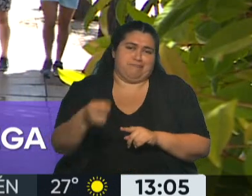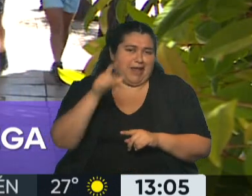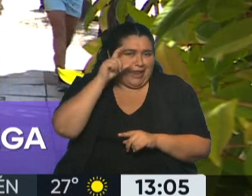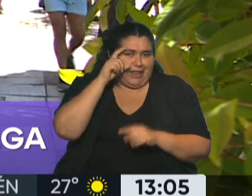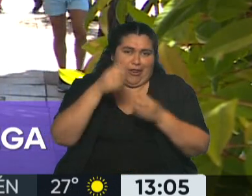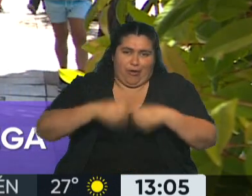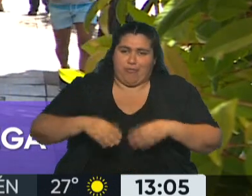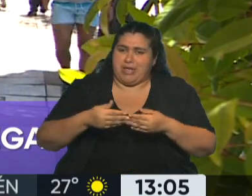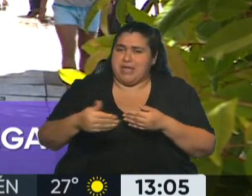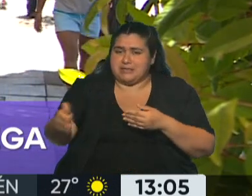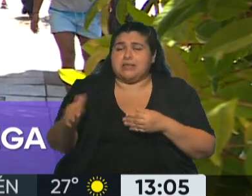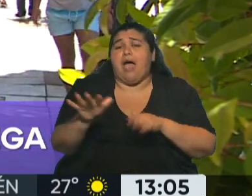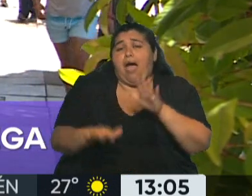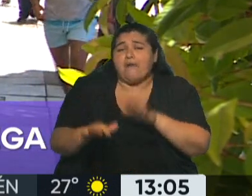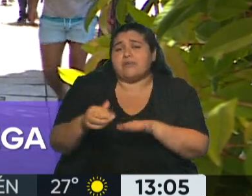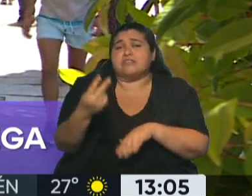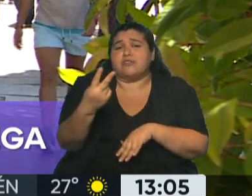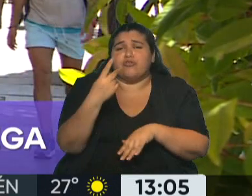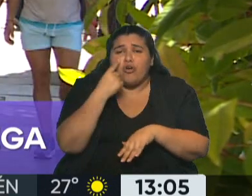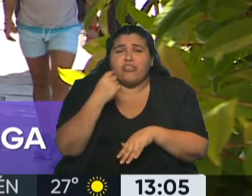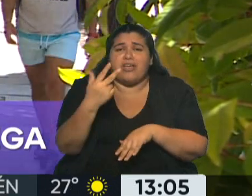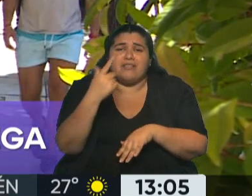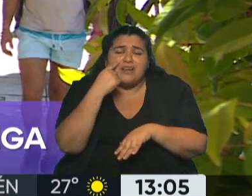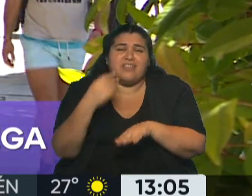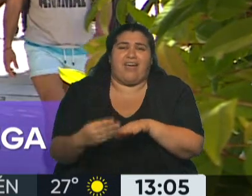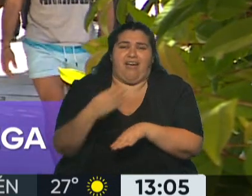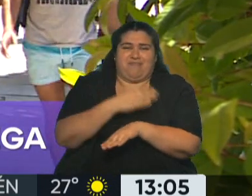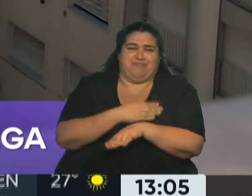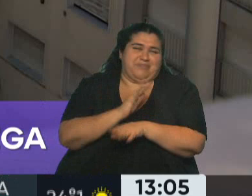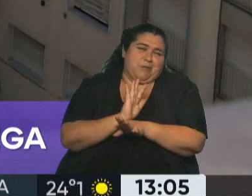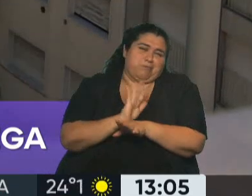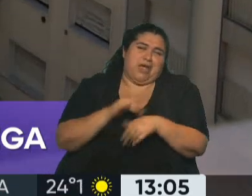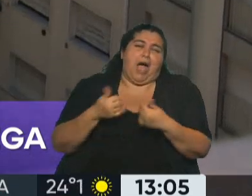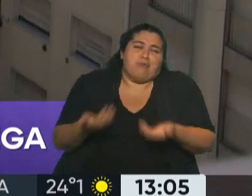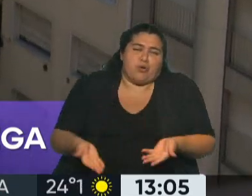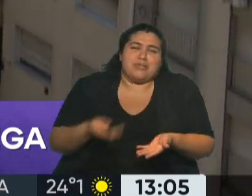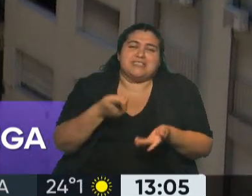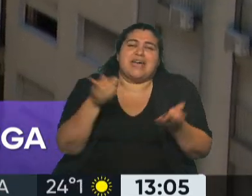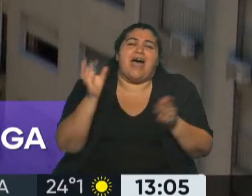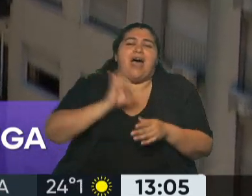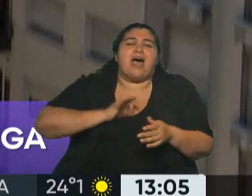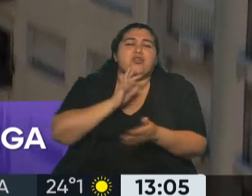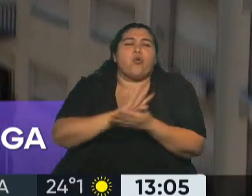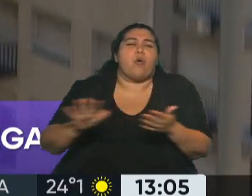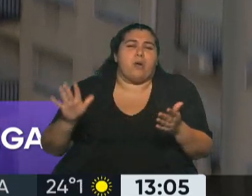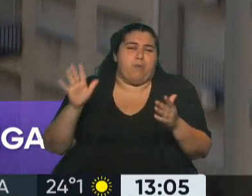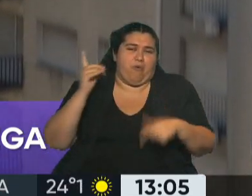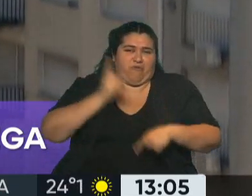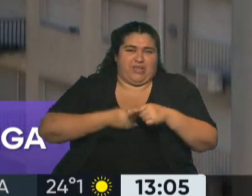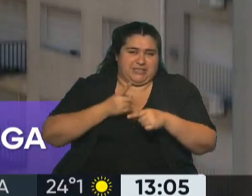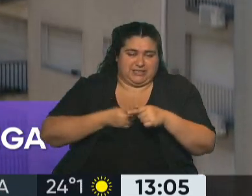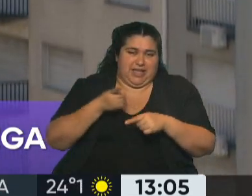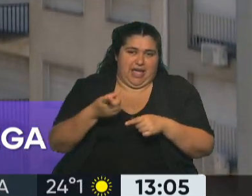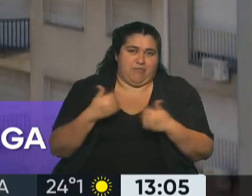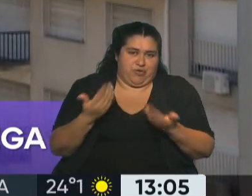Es decir, por ahí se anticipa dos tres días, porque mucha gente aprovecha pasar la fiesta de fin de año en la ciudad, pero estos días